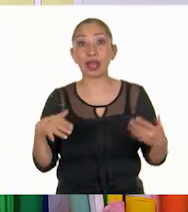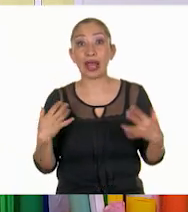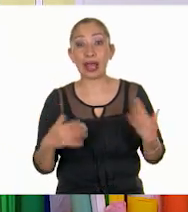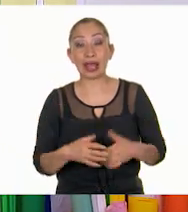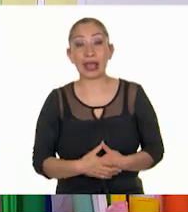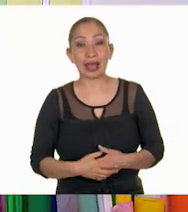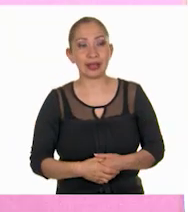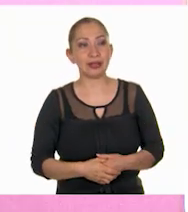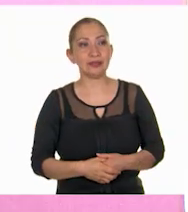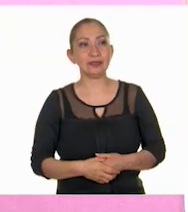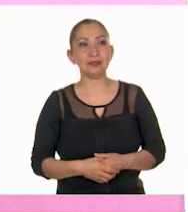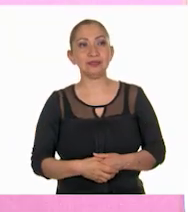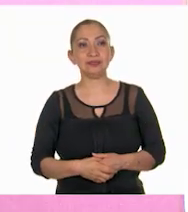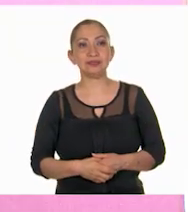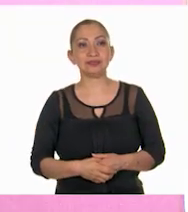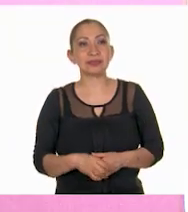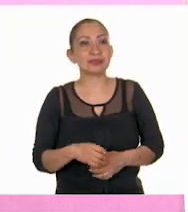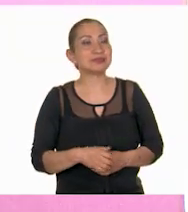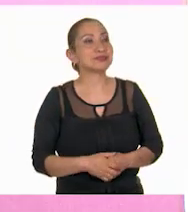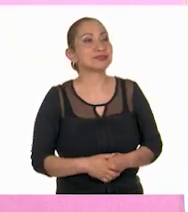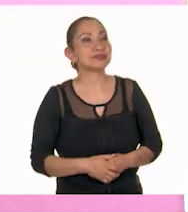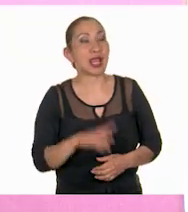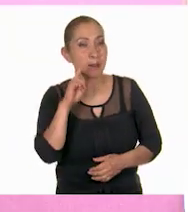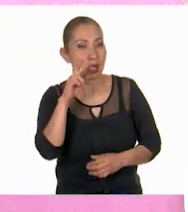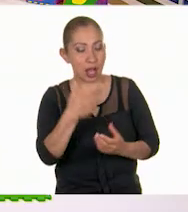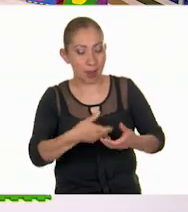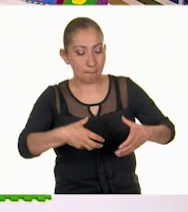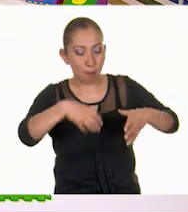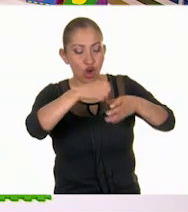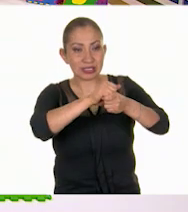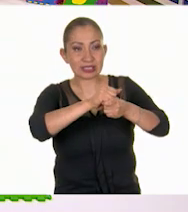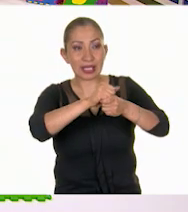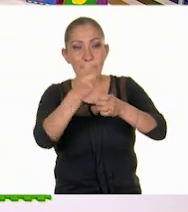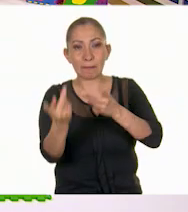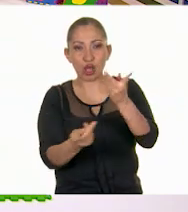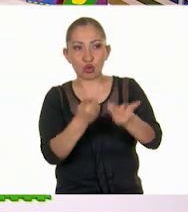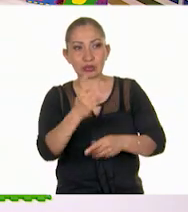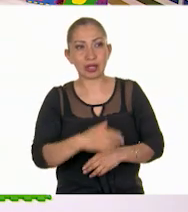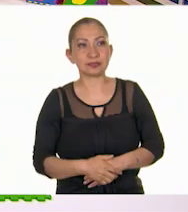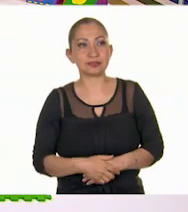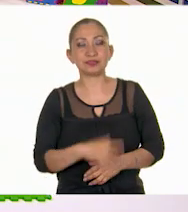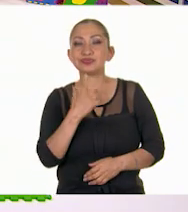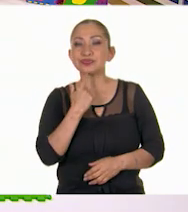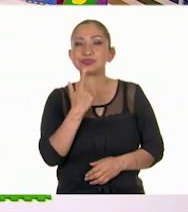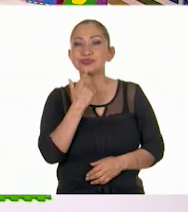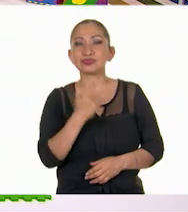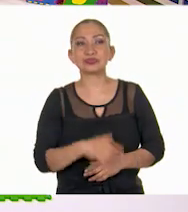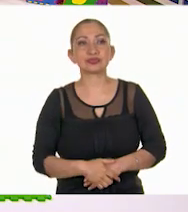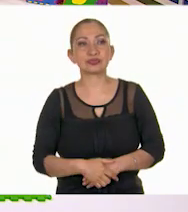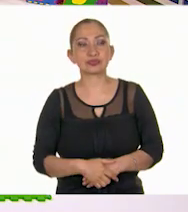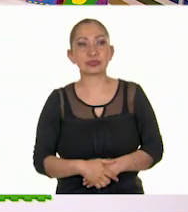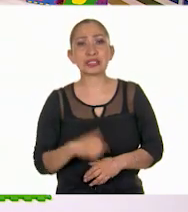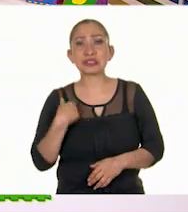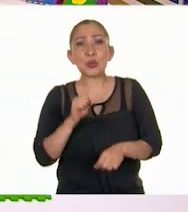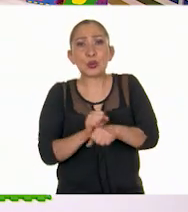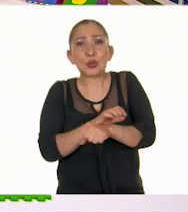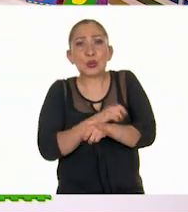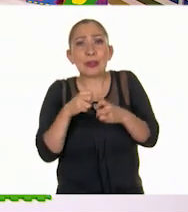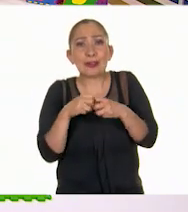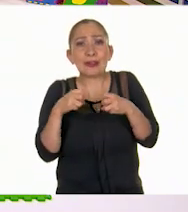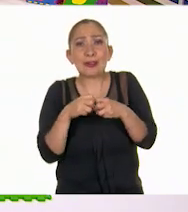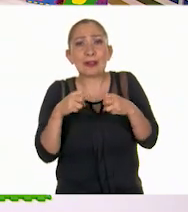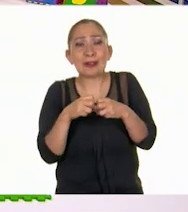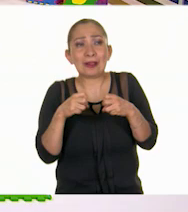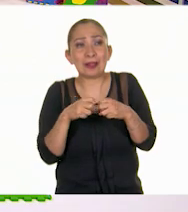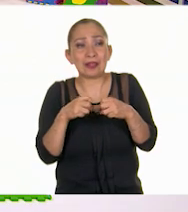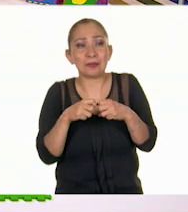¡Es pregunta! premoción! A ver, la bolsita de las preguntas. Estoy nerviosa. Estoy